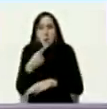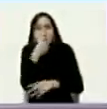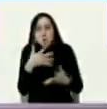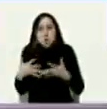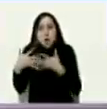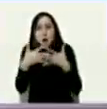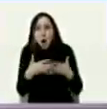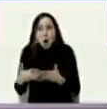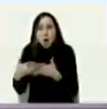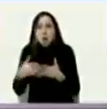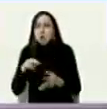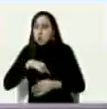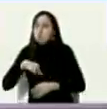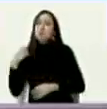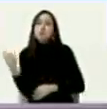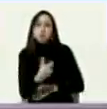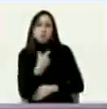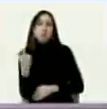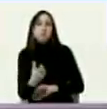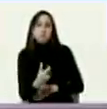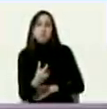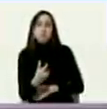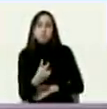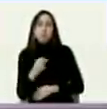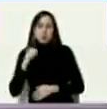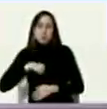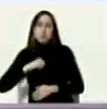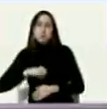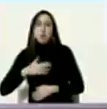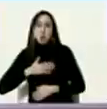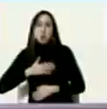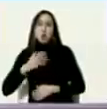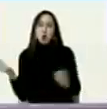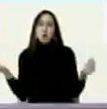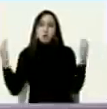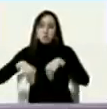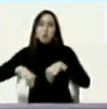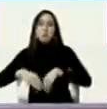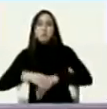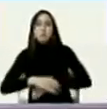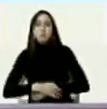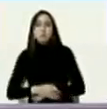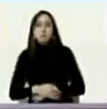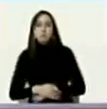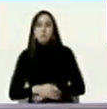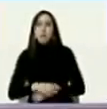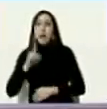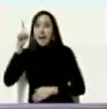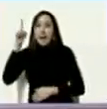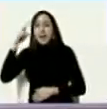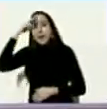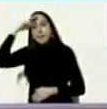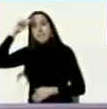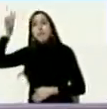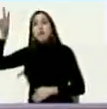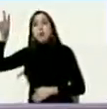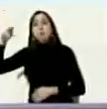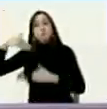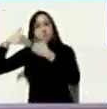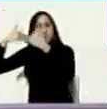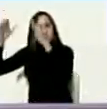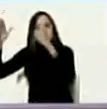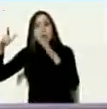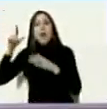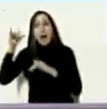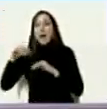lo vamos a buscar estoy de acuerdo vamos a plantear en la mesa de México la apertura de un